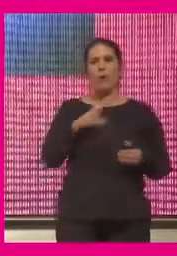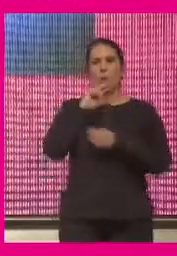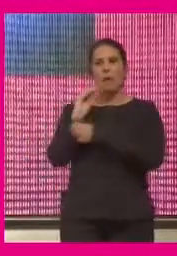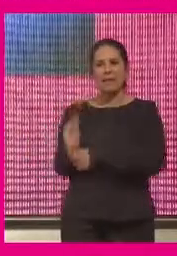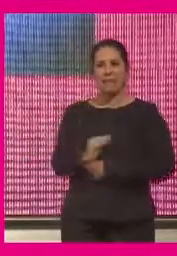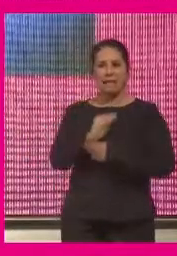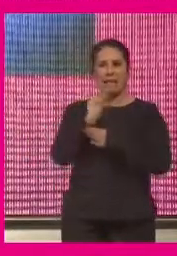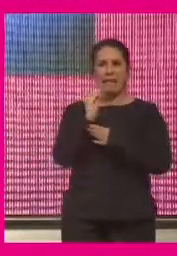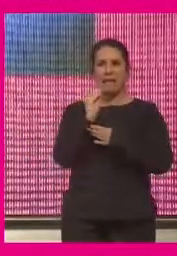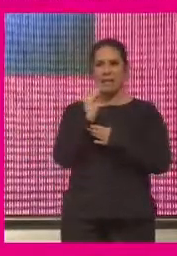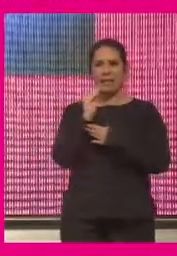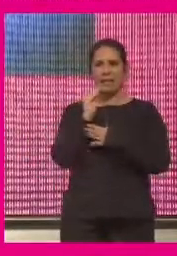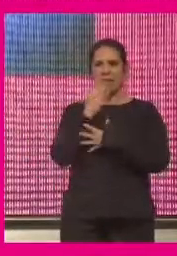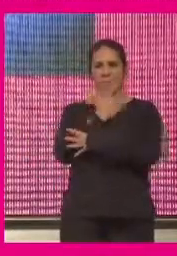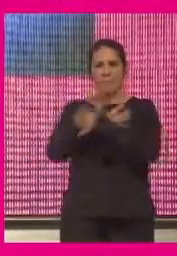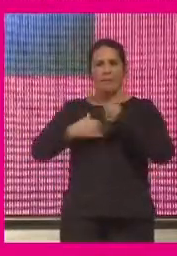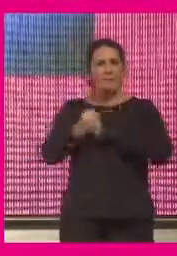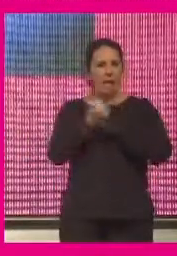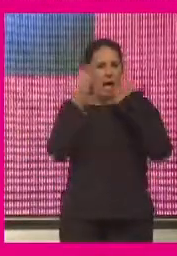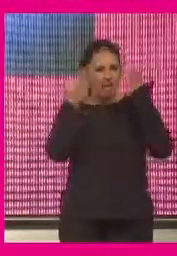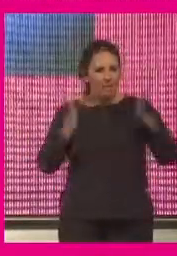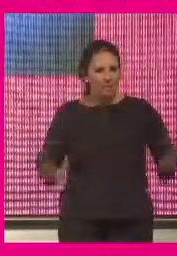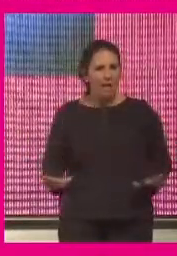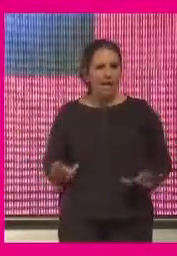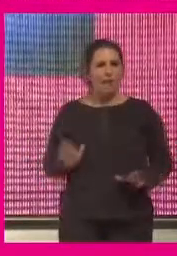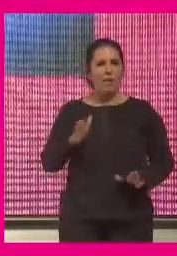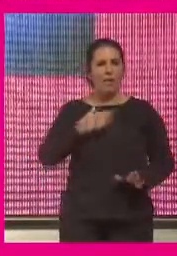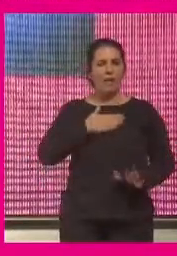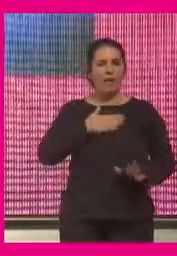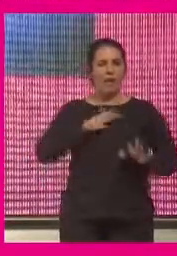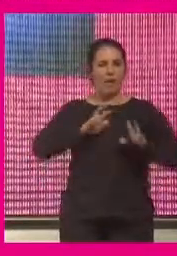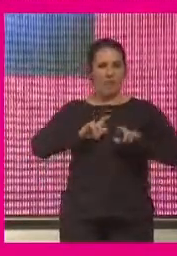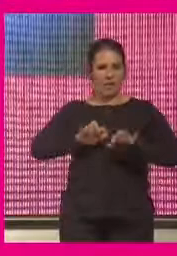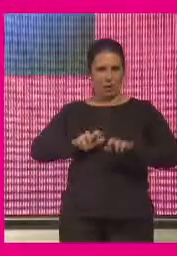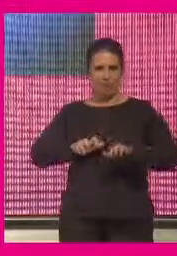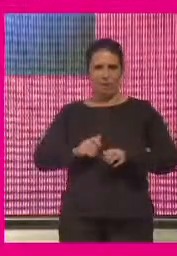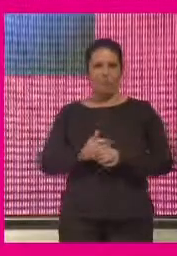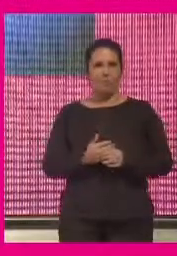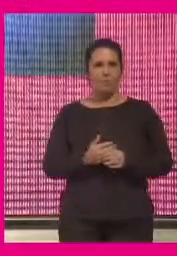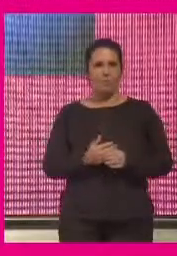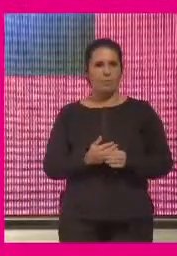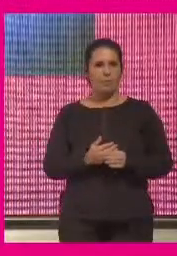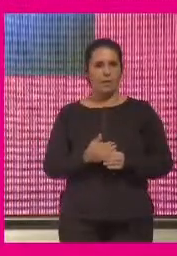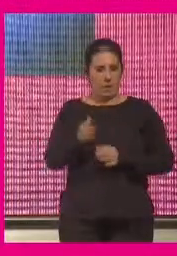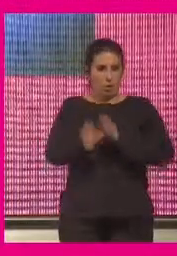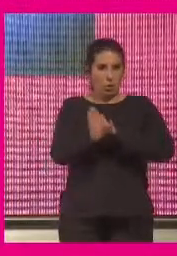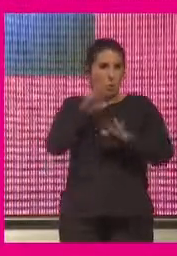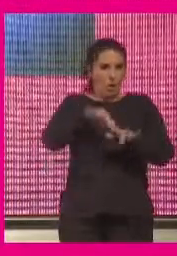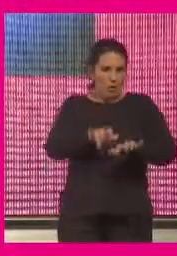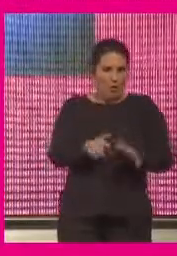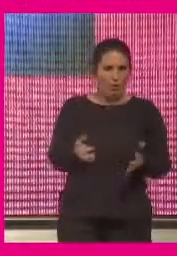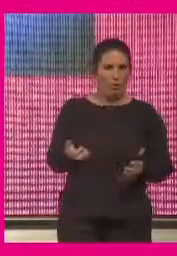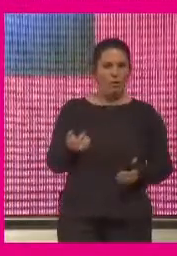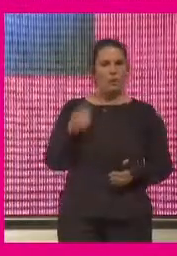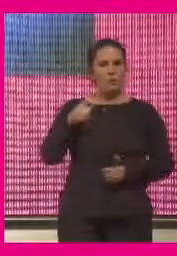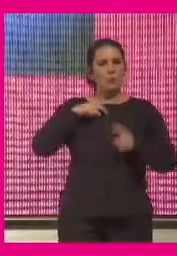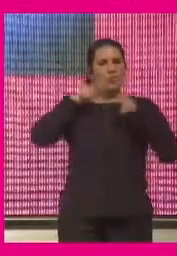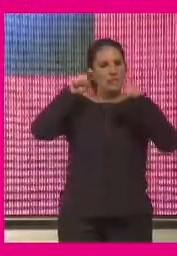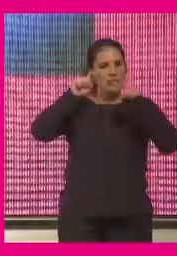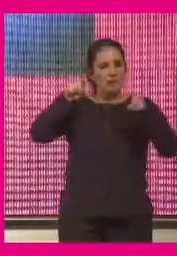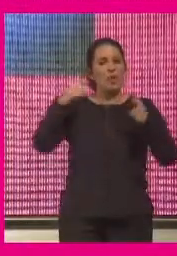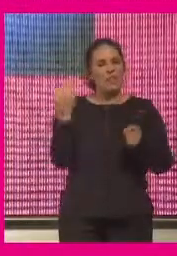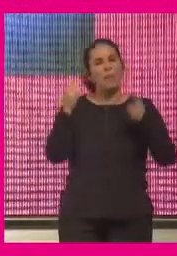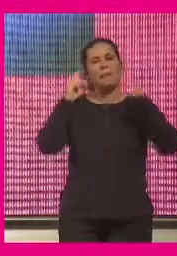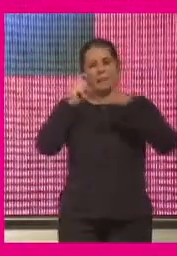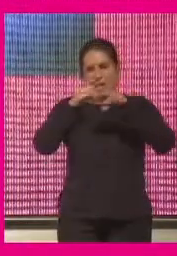esa empatía a pesar de la máquina y del ordenador y esos son claves que no estamos enseñando y que se tienen de